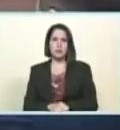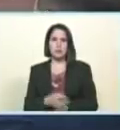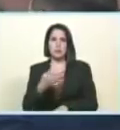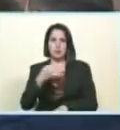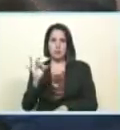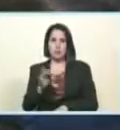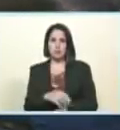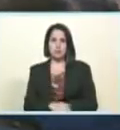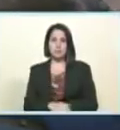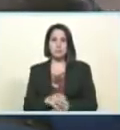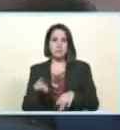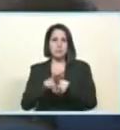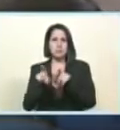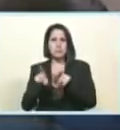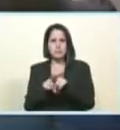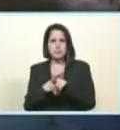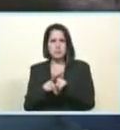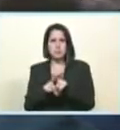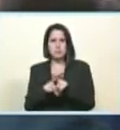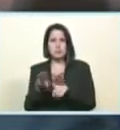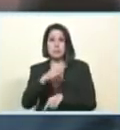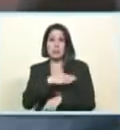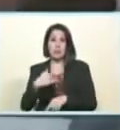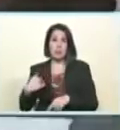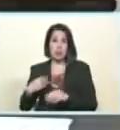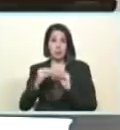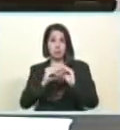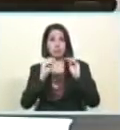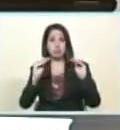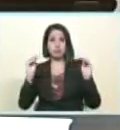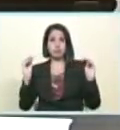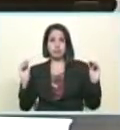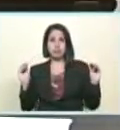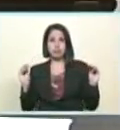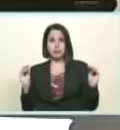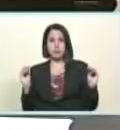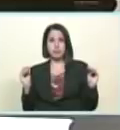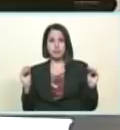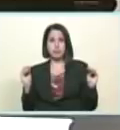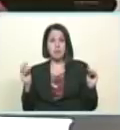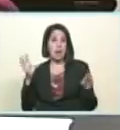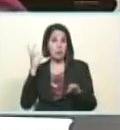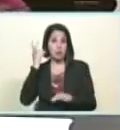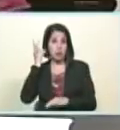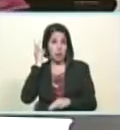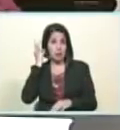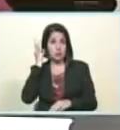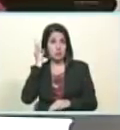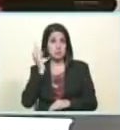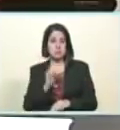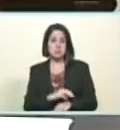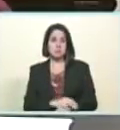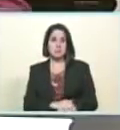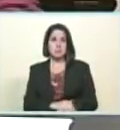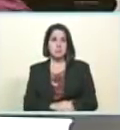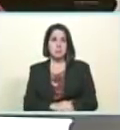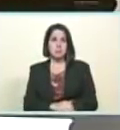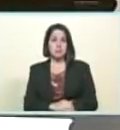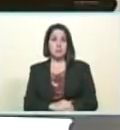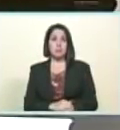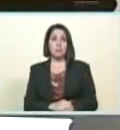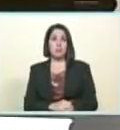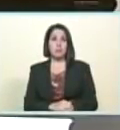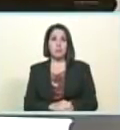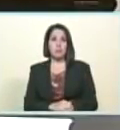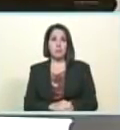correcto igualmente quiero anunciar a las mujeres de hogares de la